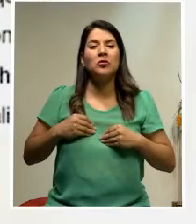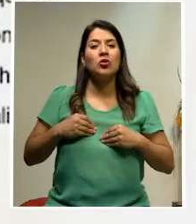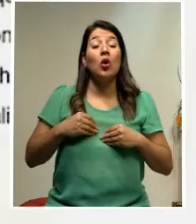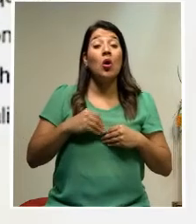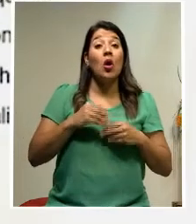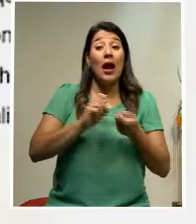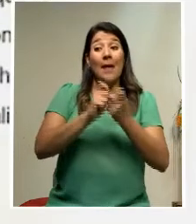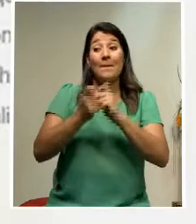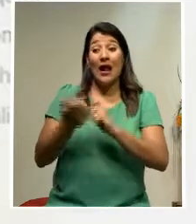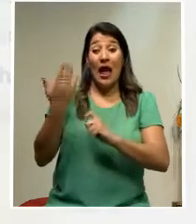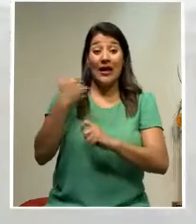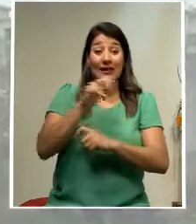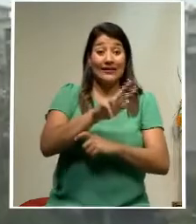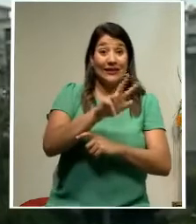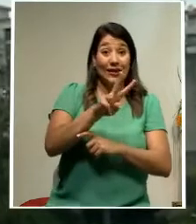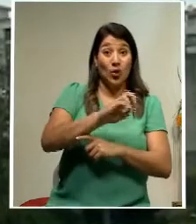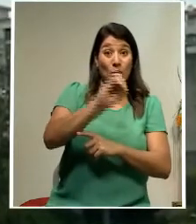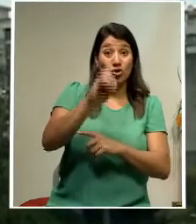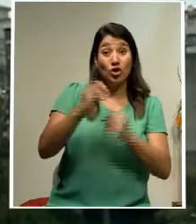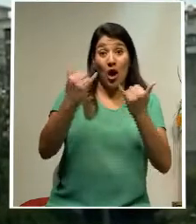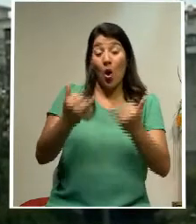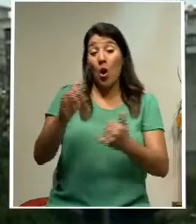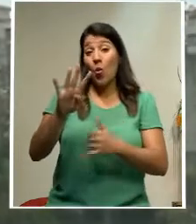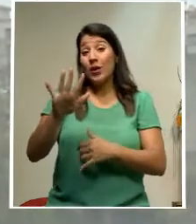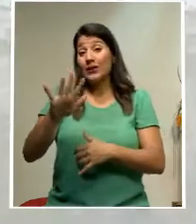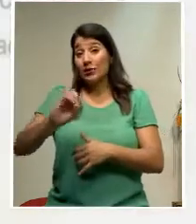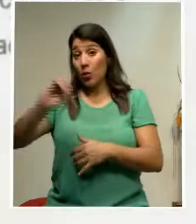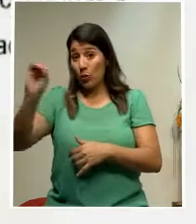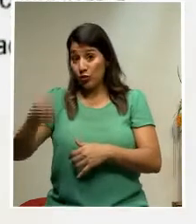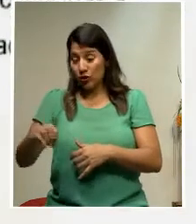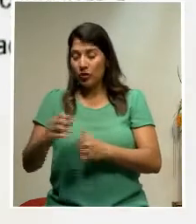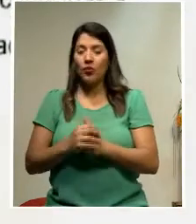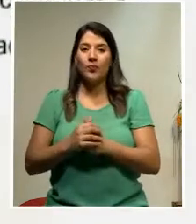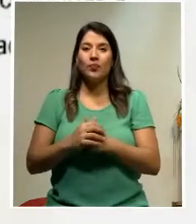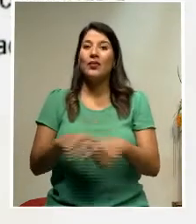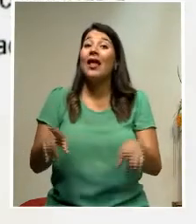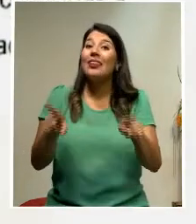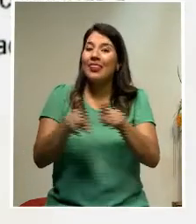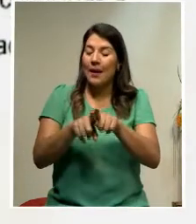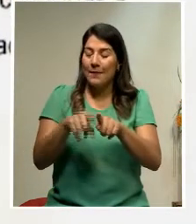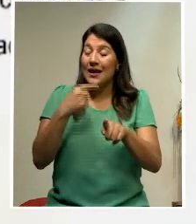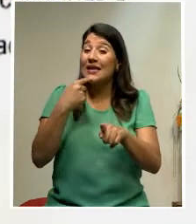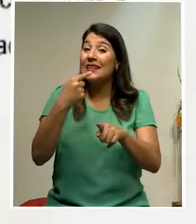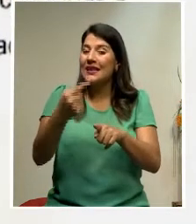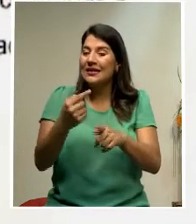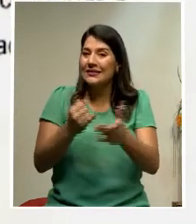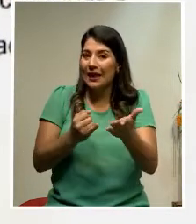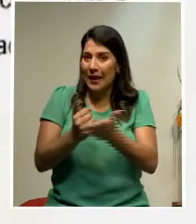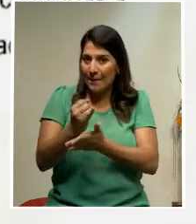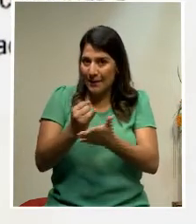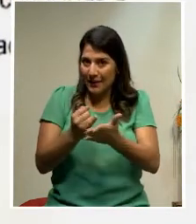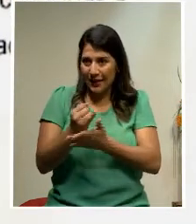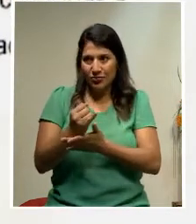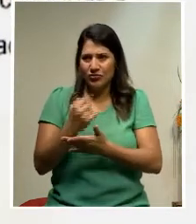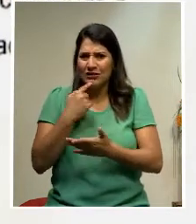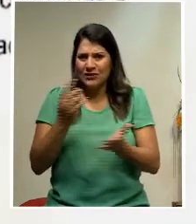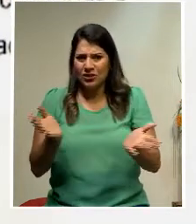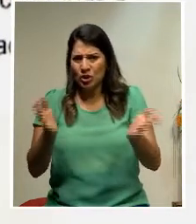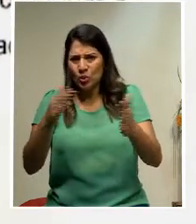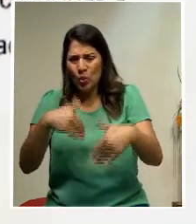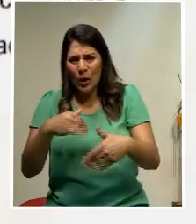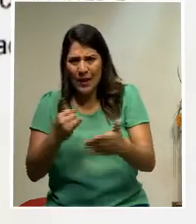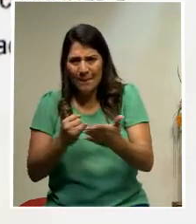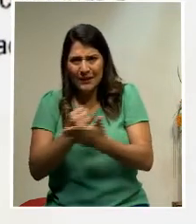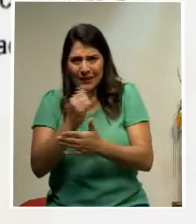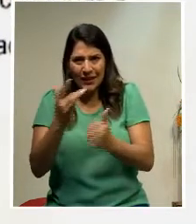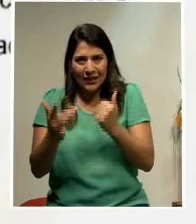% a favor de la empresa. El informe también señaló, hechos no probados, que existiera un estudio técnico en el cual se indicara